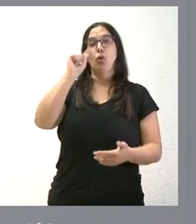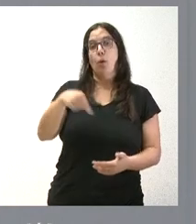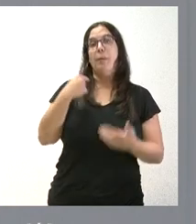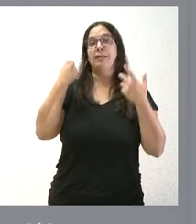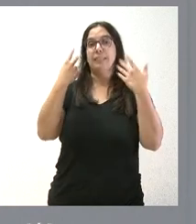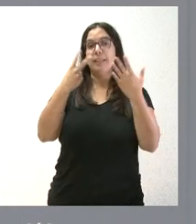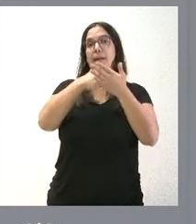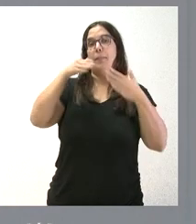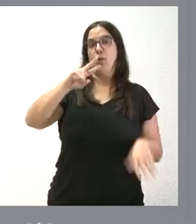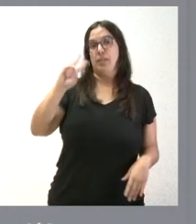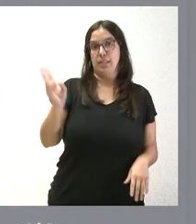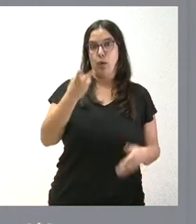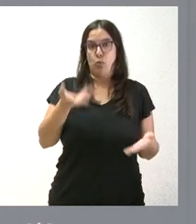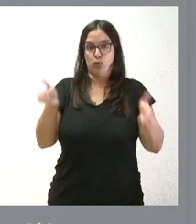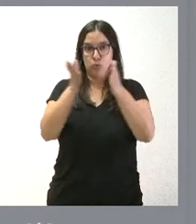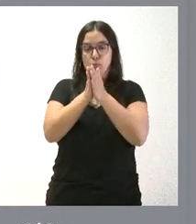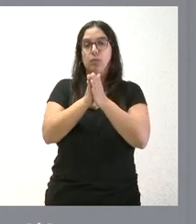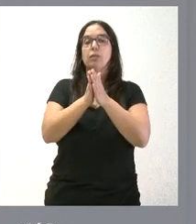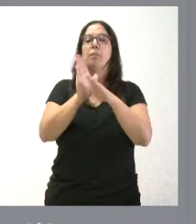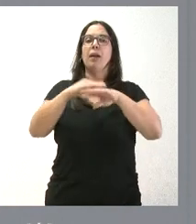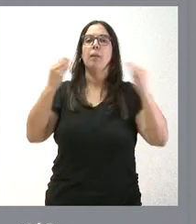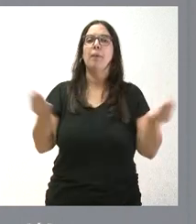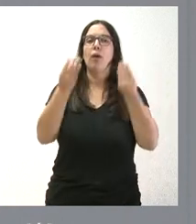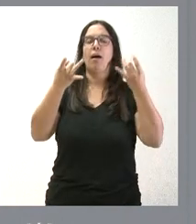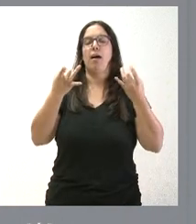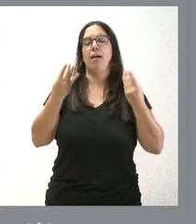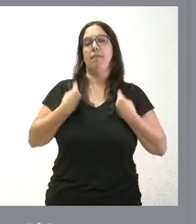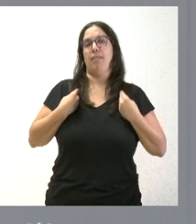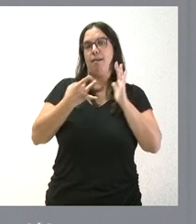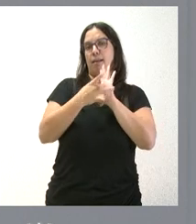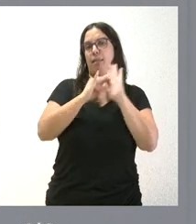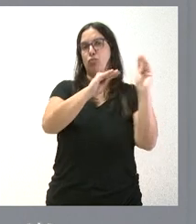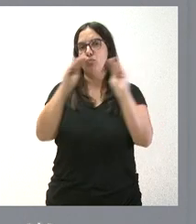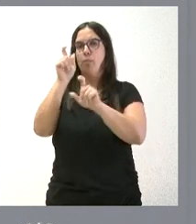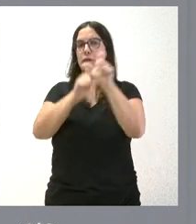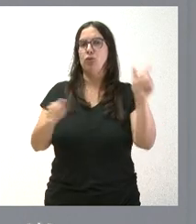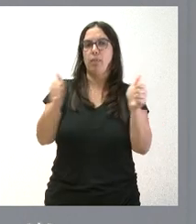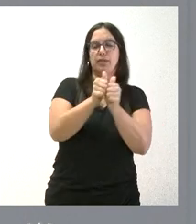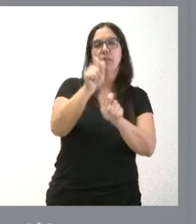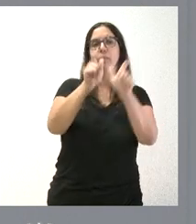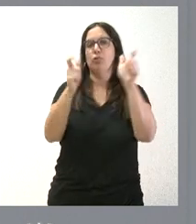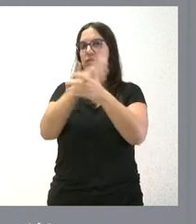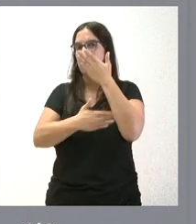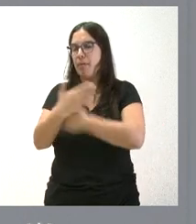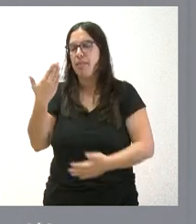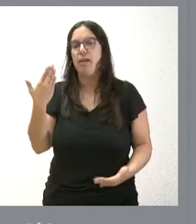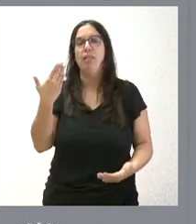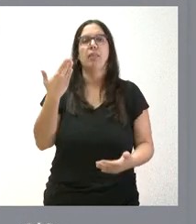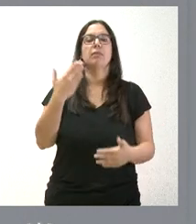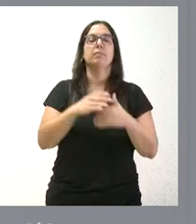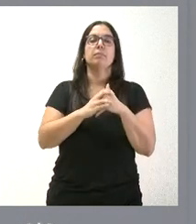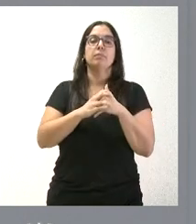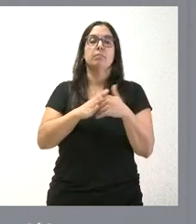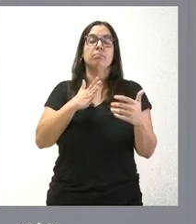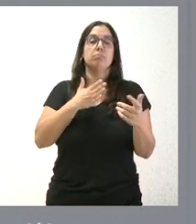millones de euros para mejorar la calidad de vida de las personas dependientes, de las personas con algún tipo de discapacidad, bien